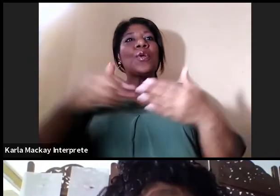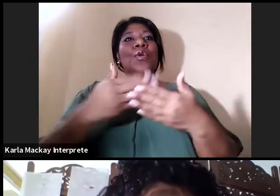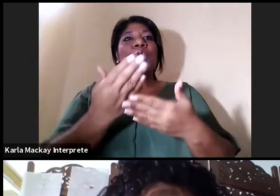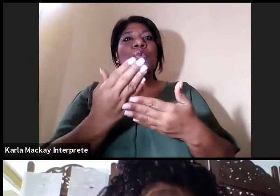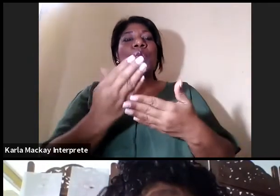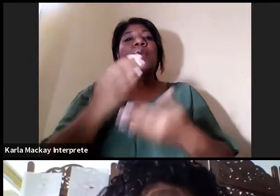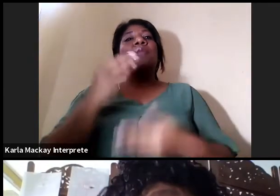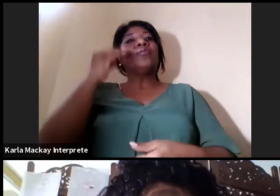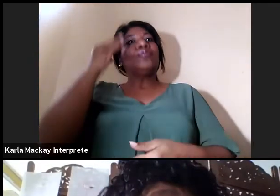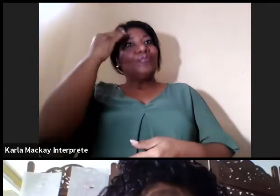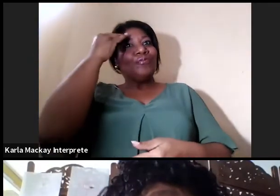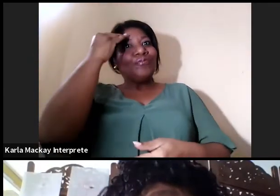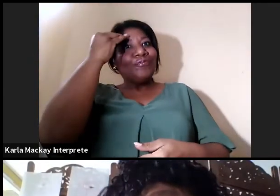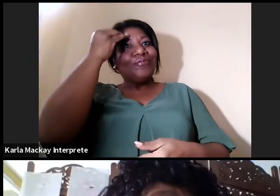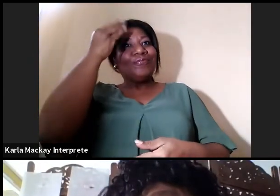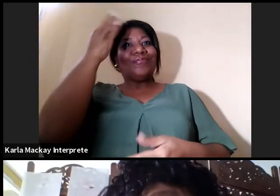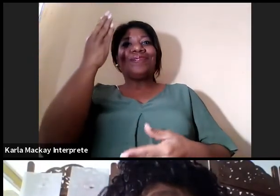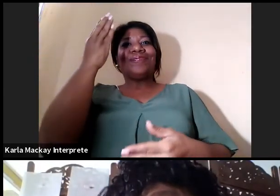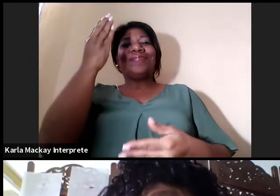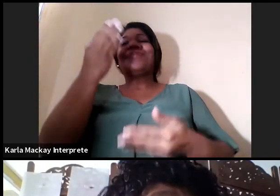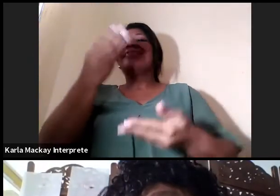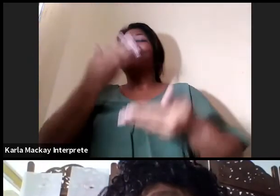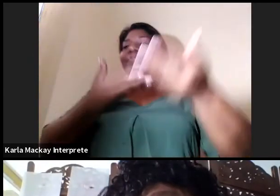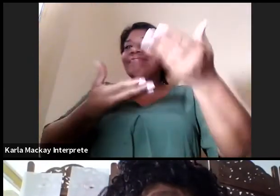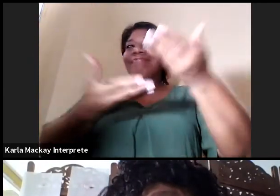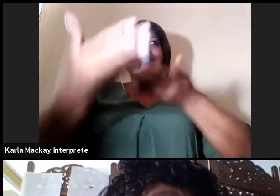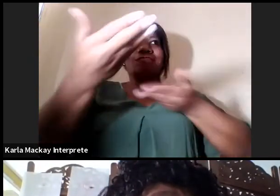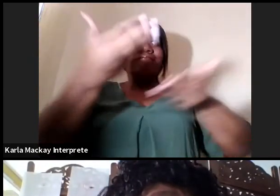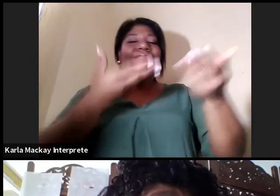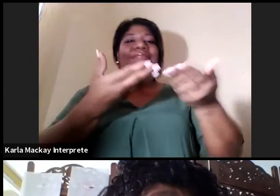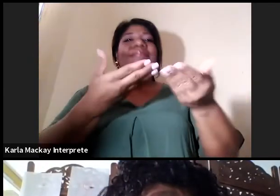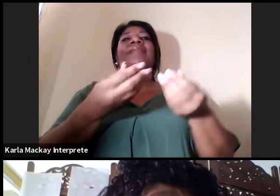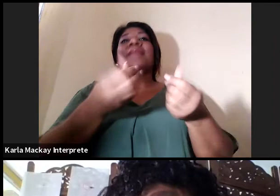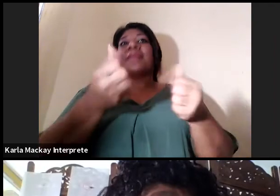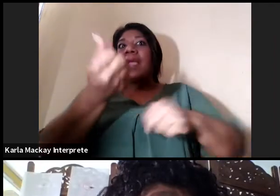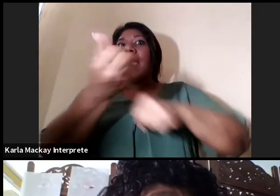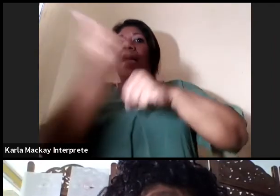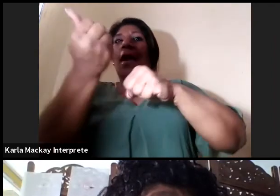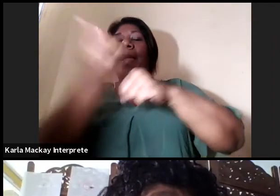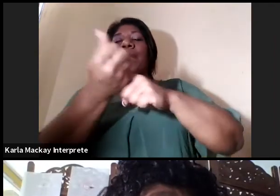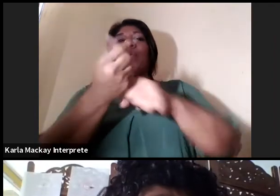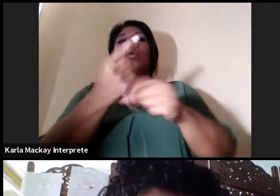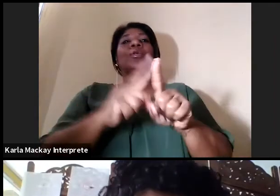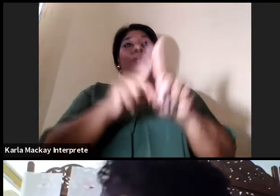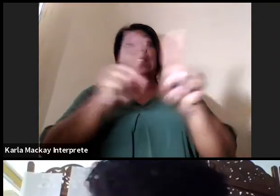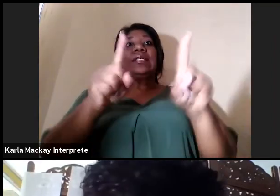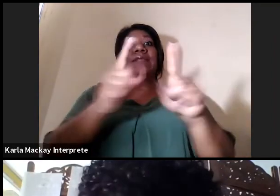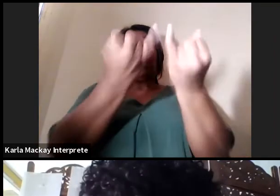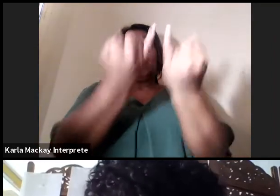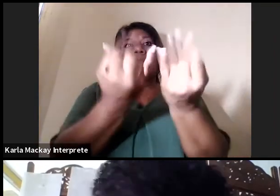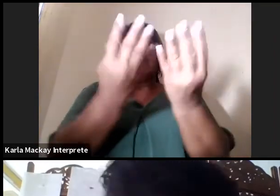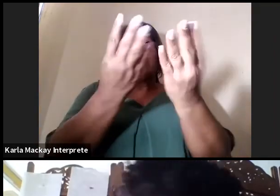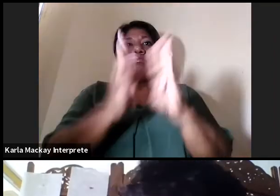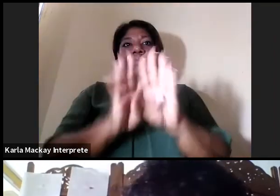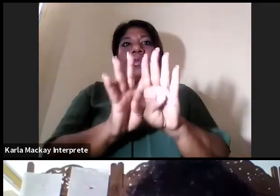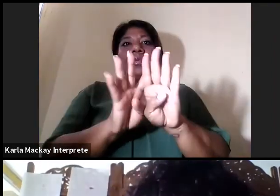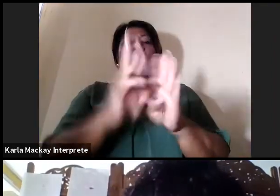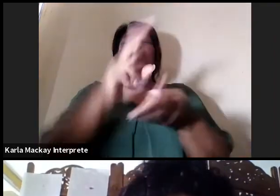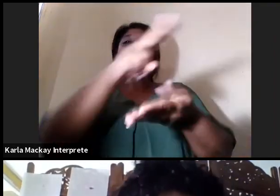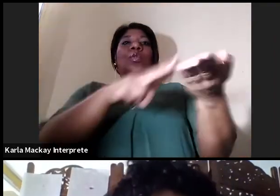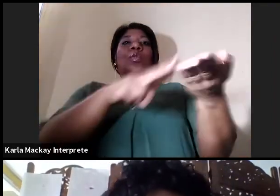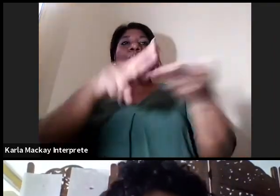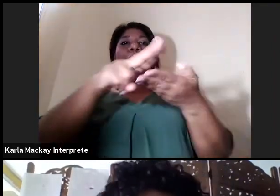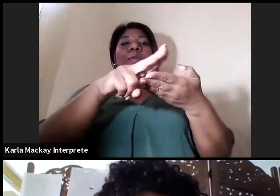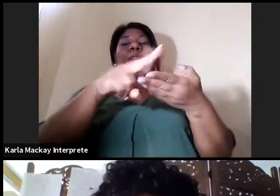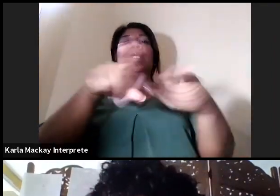compartiéndolos a través de las relaciones de cooperación entre nuestras instituciones y haciendo uso, por supuesto, de las